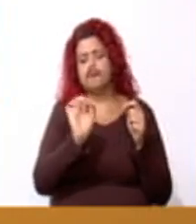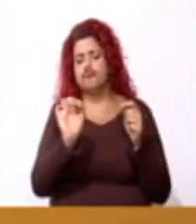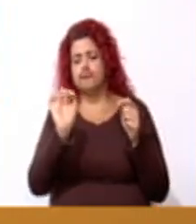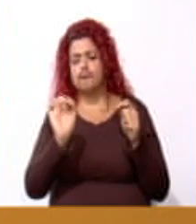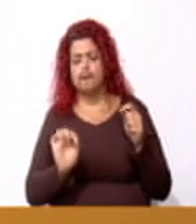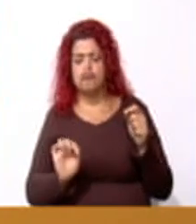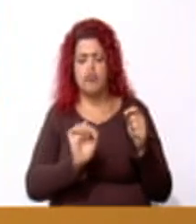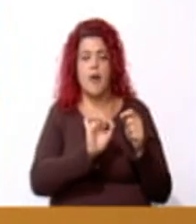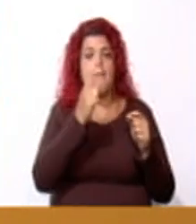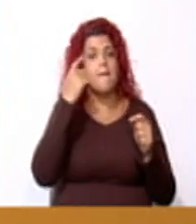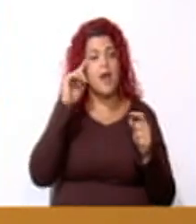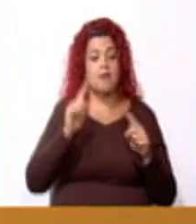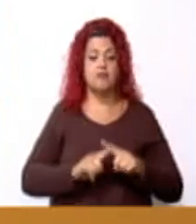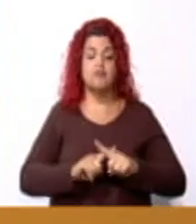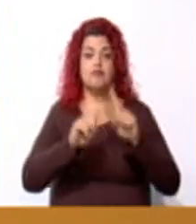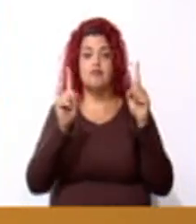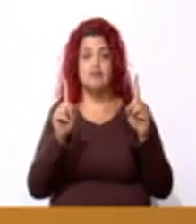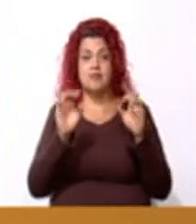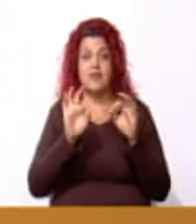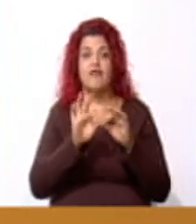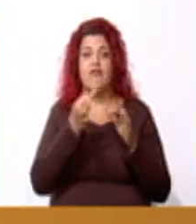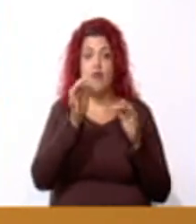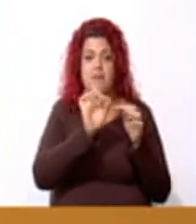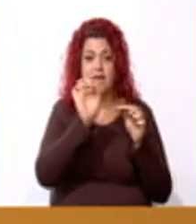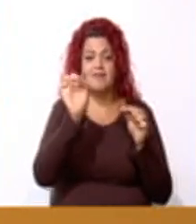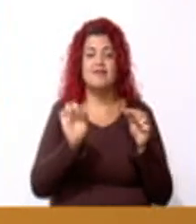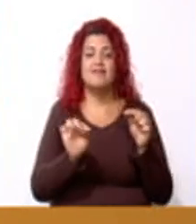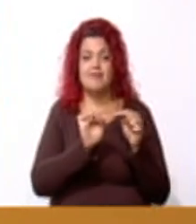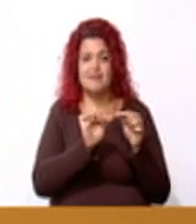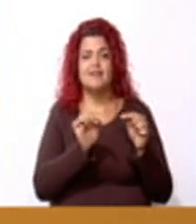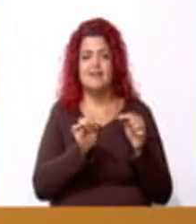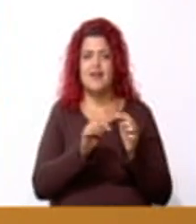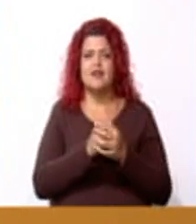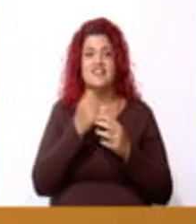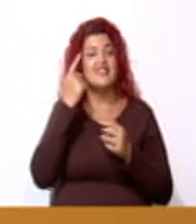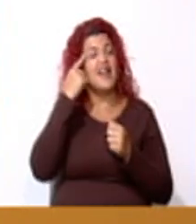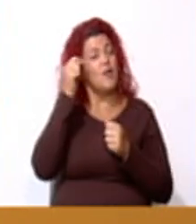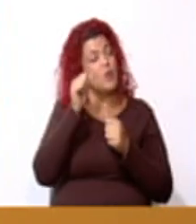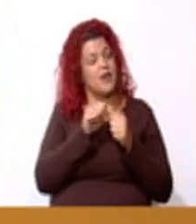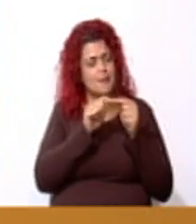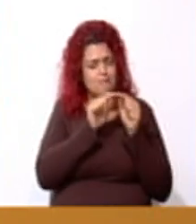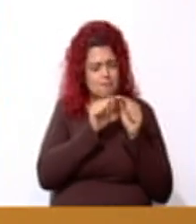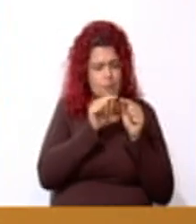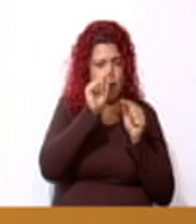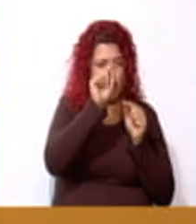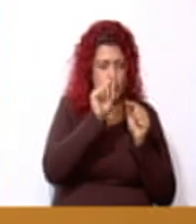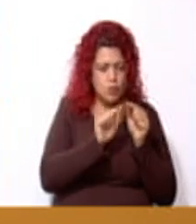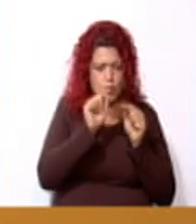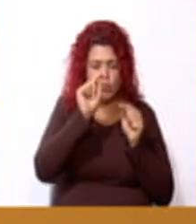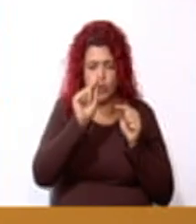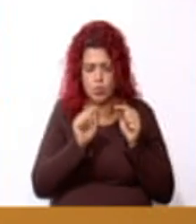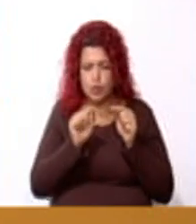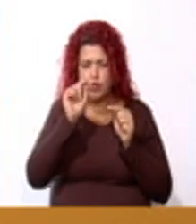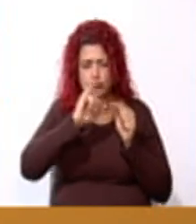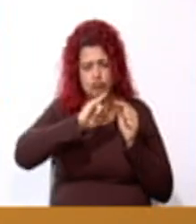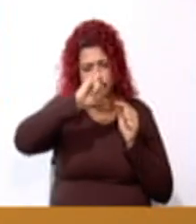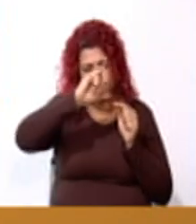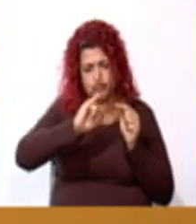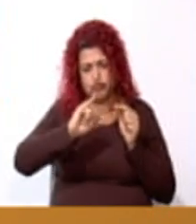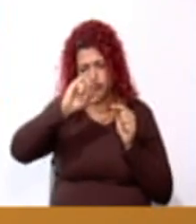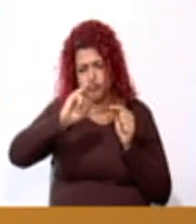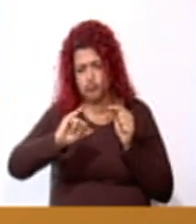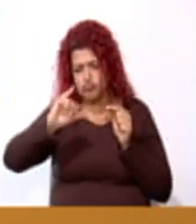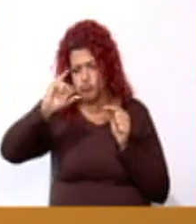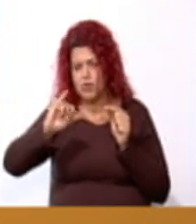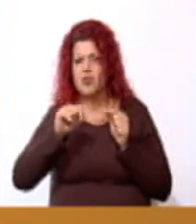una figura de otra. Y recuerden, la distancia de un clavito a otro clavito se considera como una